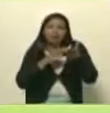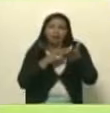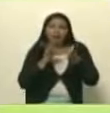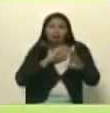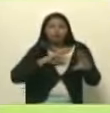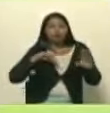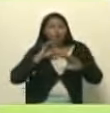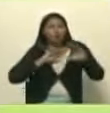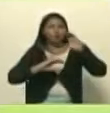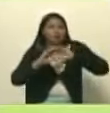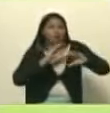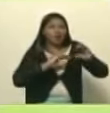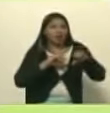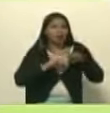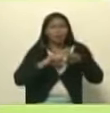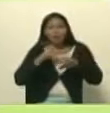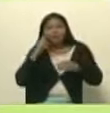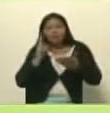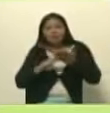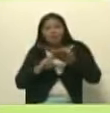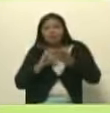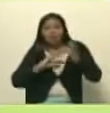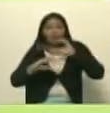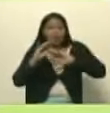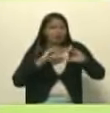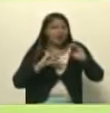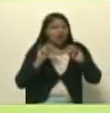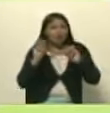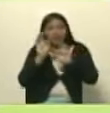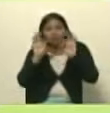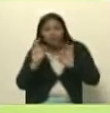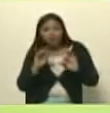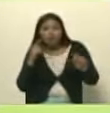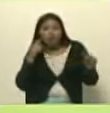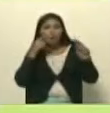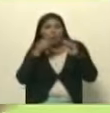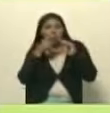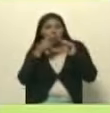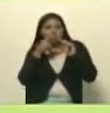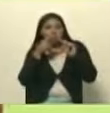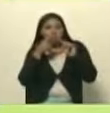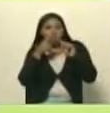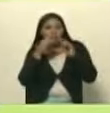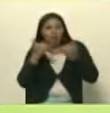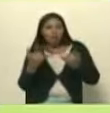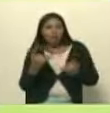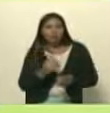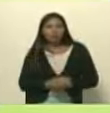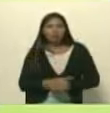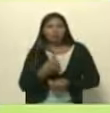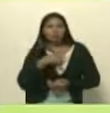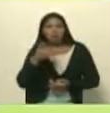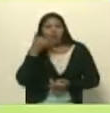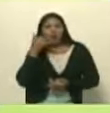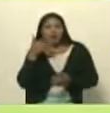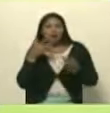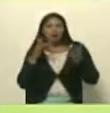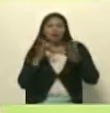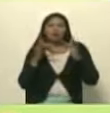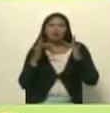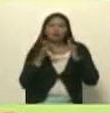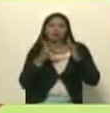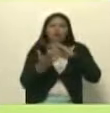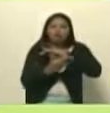comunicar en tiempo real y comunicar de forma descentralizada como hacemos con las llamadas redes sociales